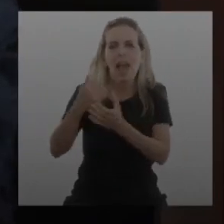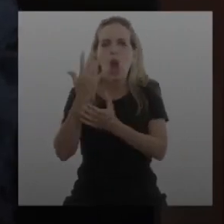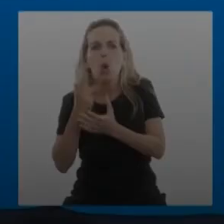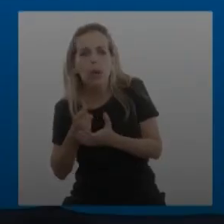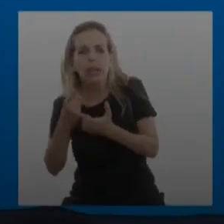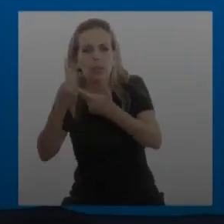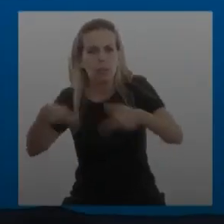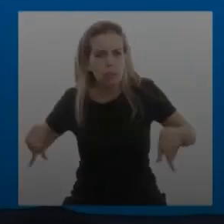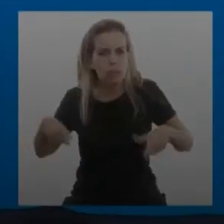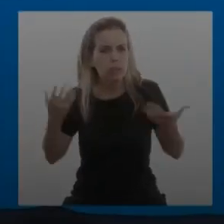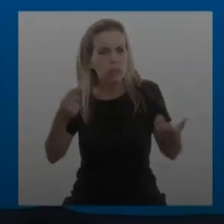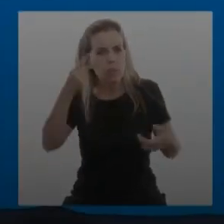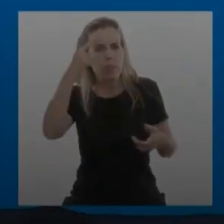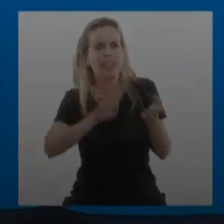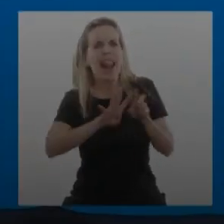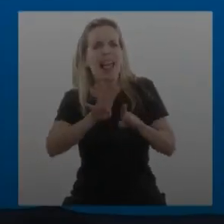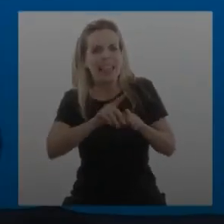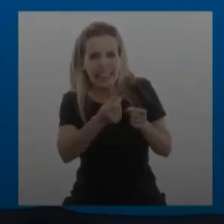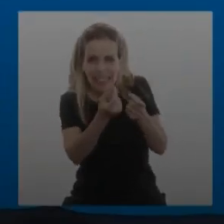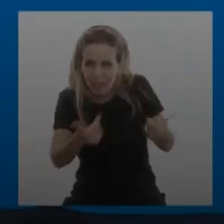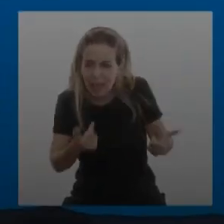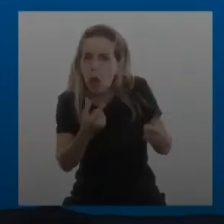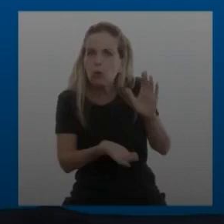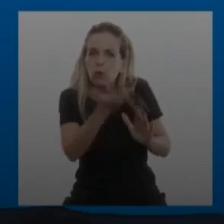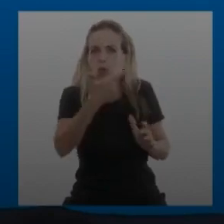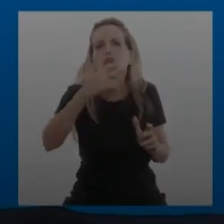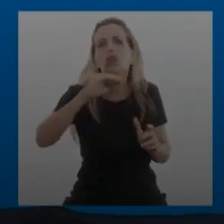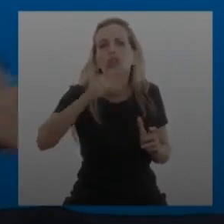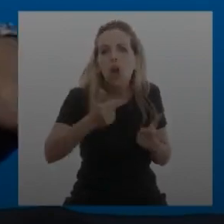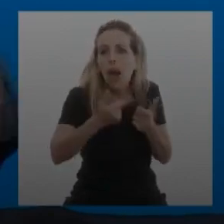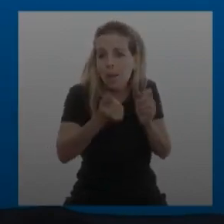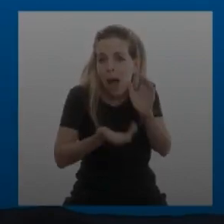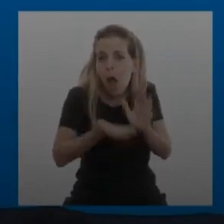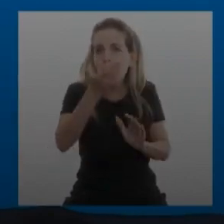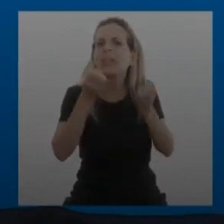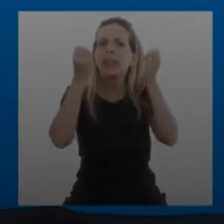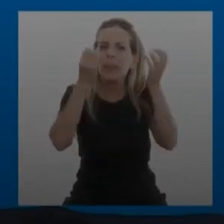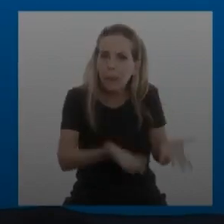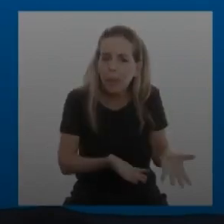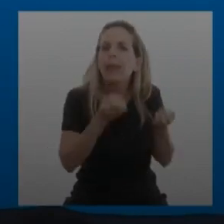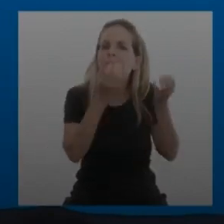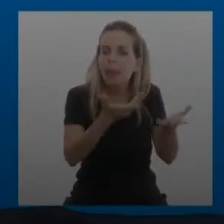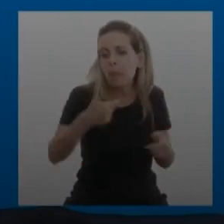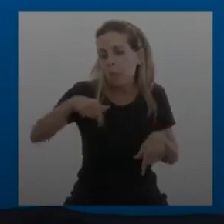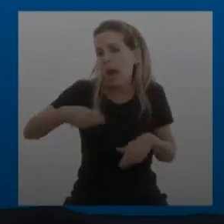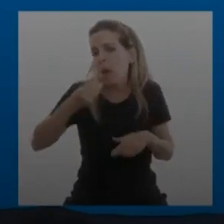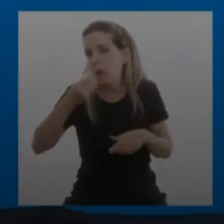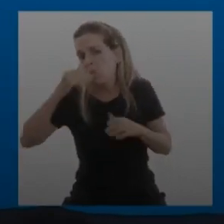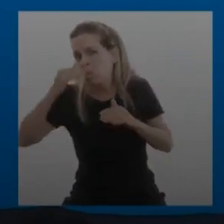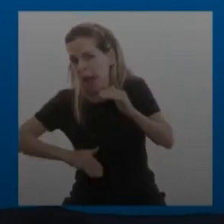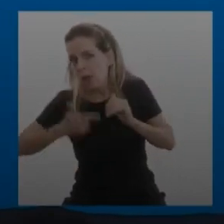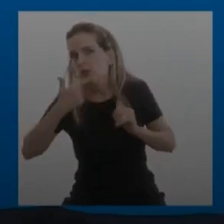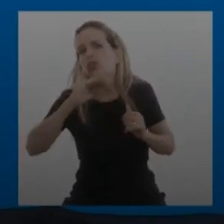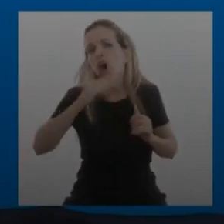que el trigo suba, bienvenido sea que la soja suba, bienvenido sea la soja preocupa menos porque consumimos menos de soja solo el 5